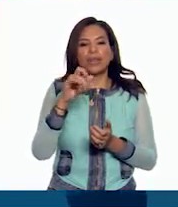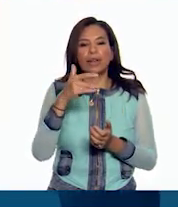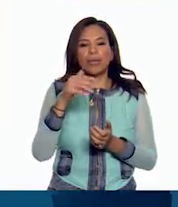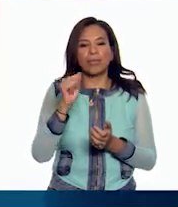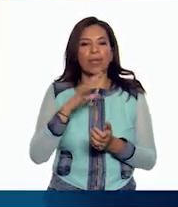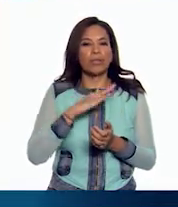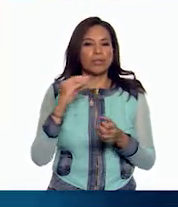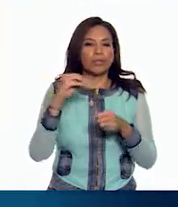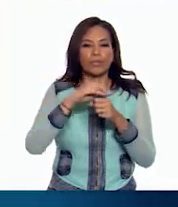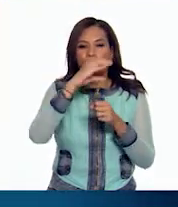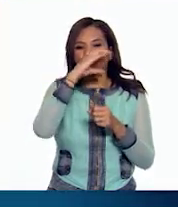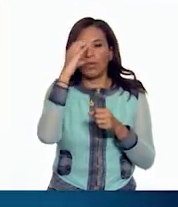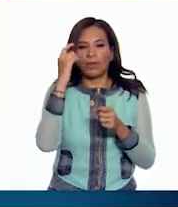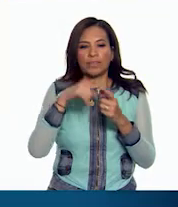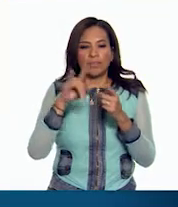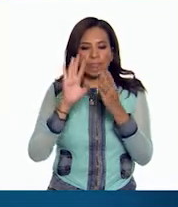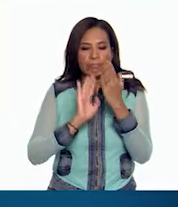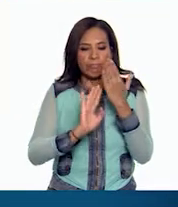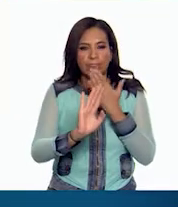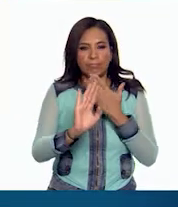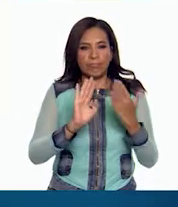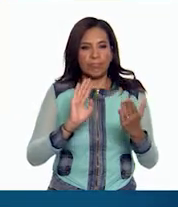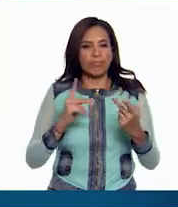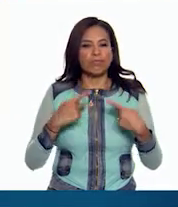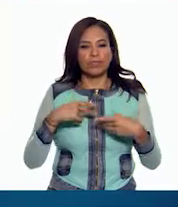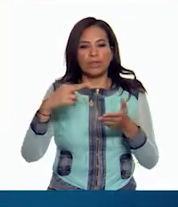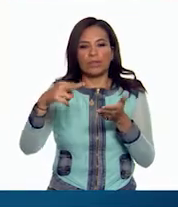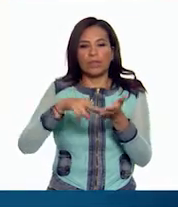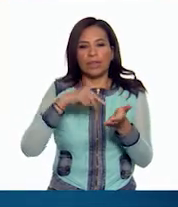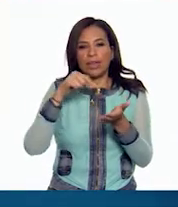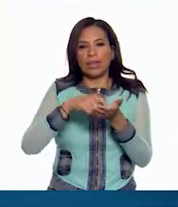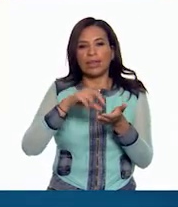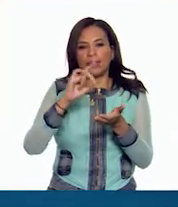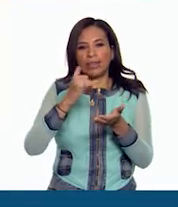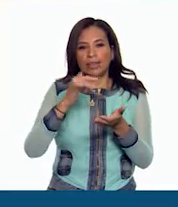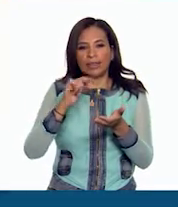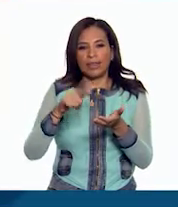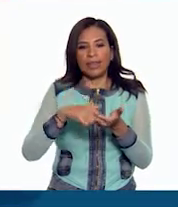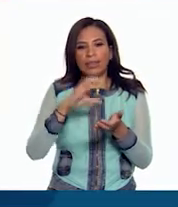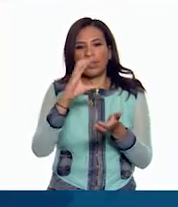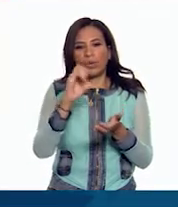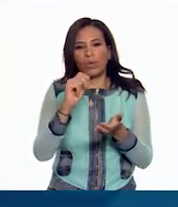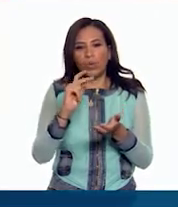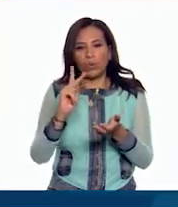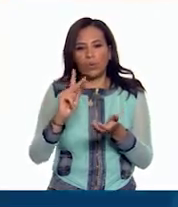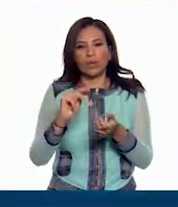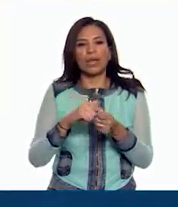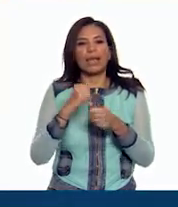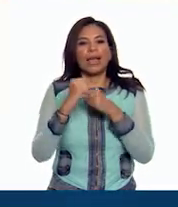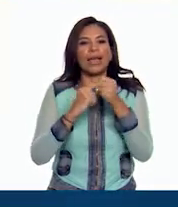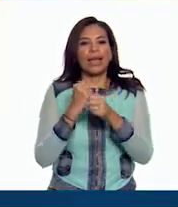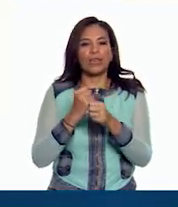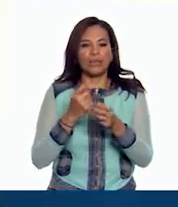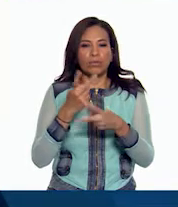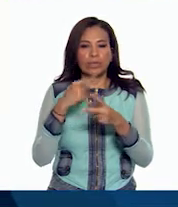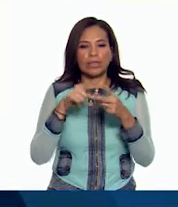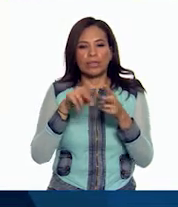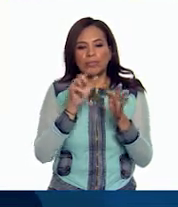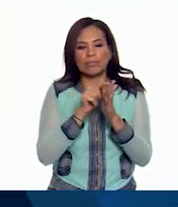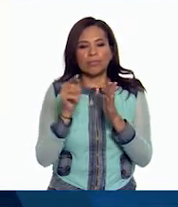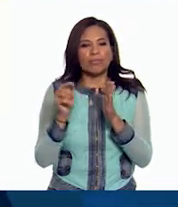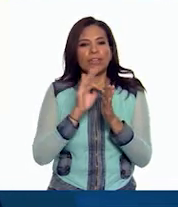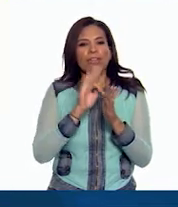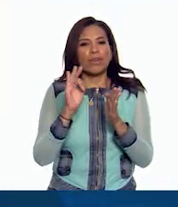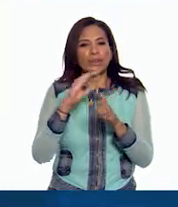incluyó una fotografía fantasma del titular, su firma digitalizada, su CURP, el año de emisión y la vigencia de la